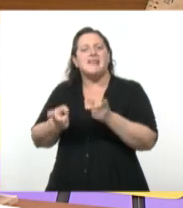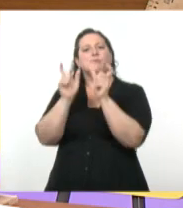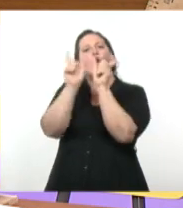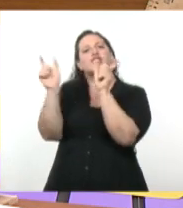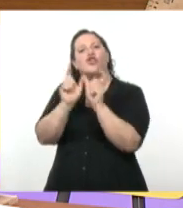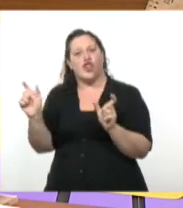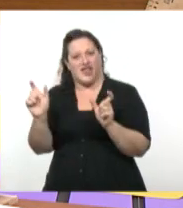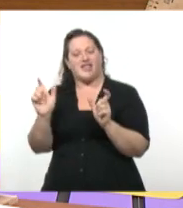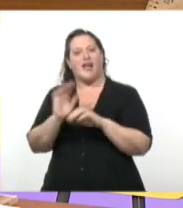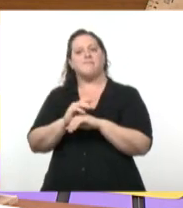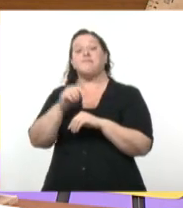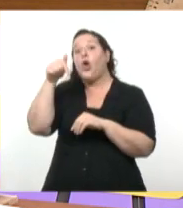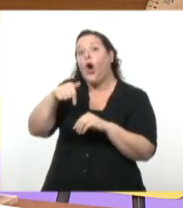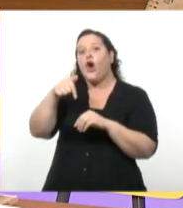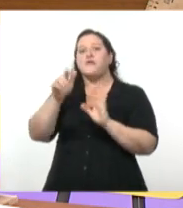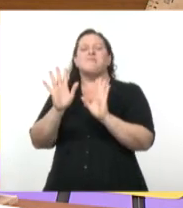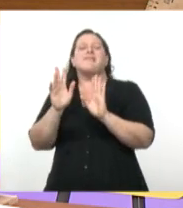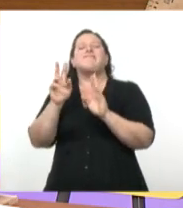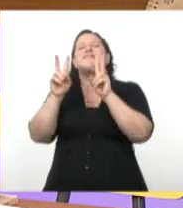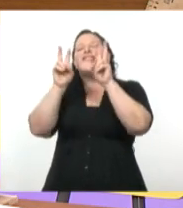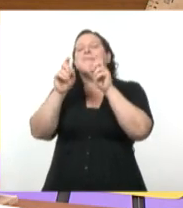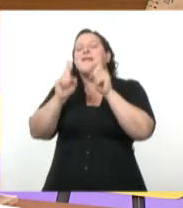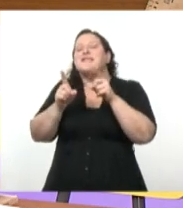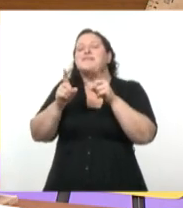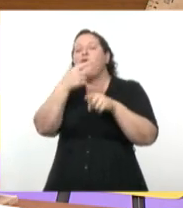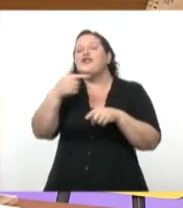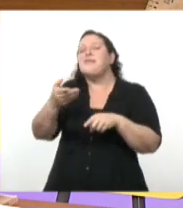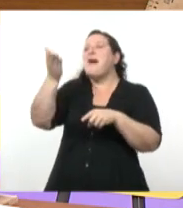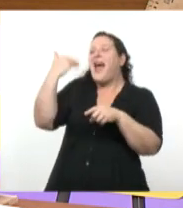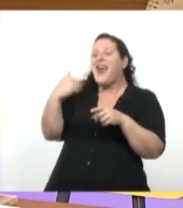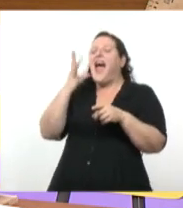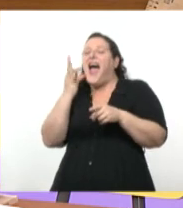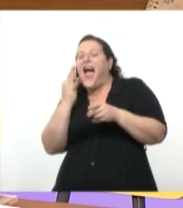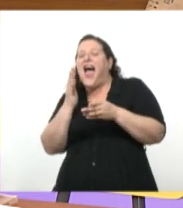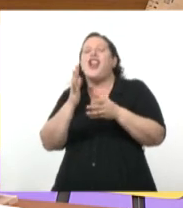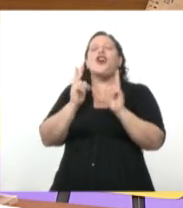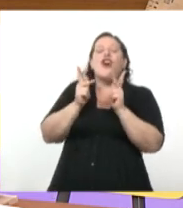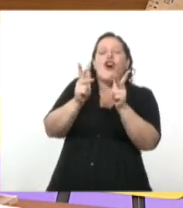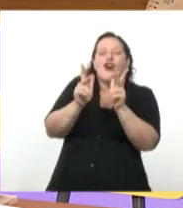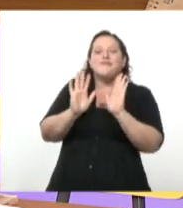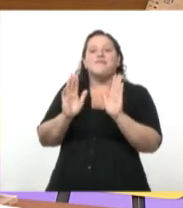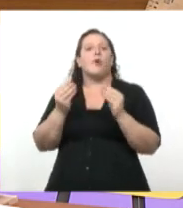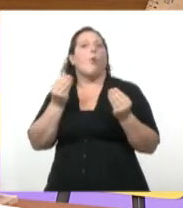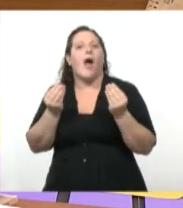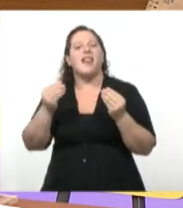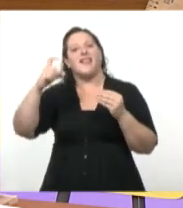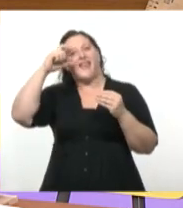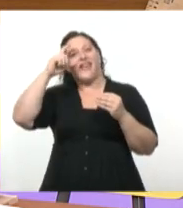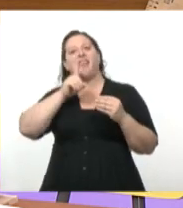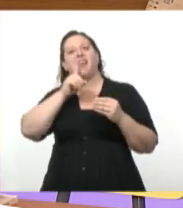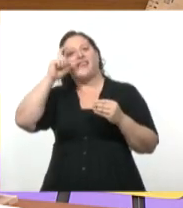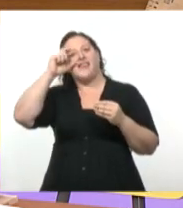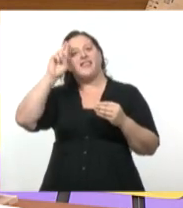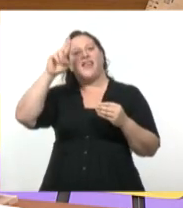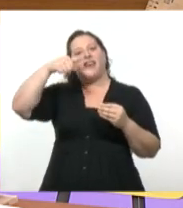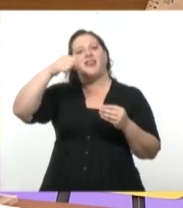particular, que algo nombramos la vez pasada, que es el Eternauta. Así que, bueno, bienvenidos a la clase de hoy. Estos consejos contra el